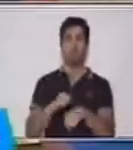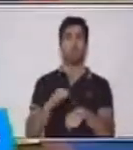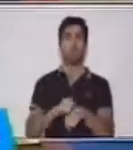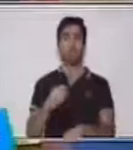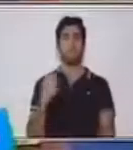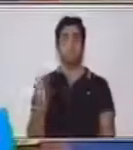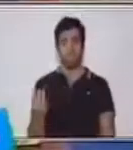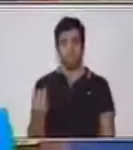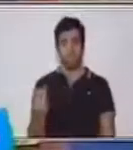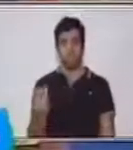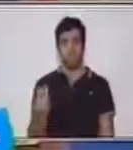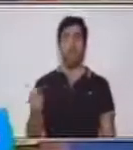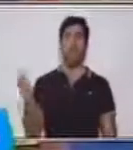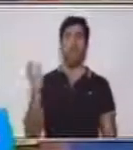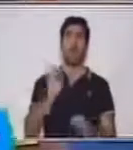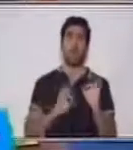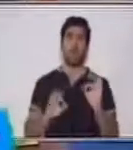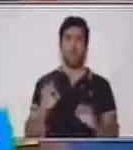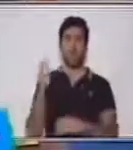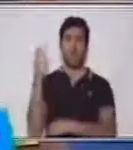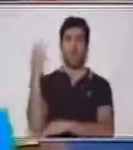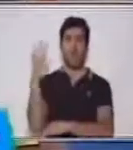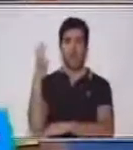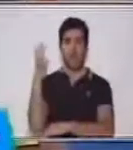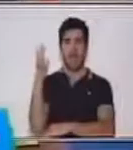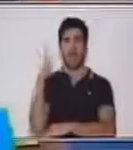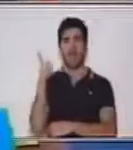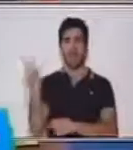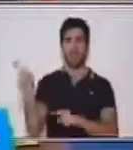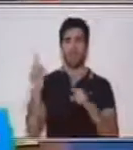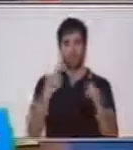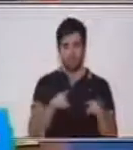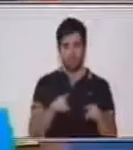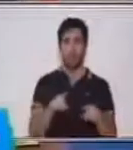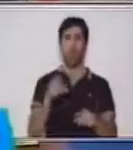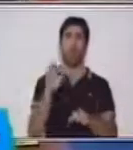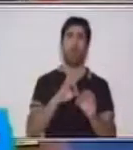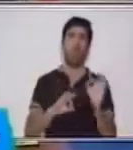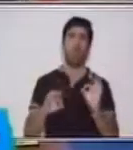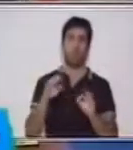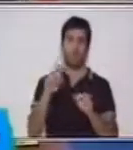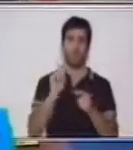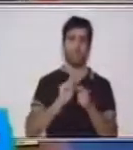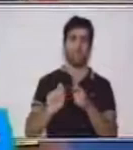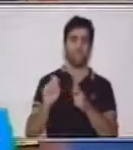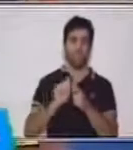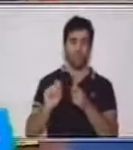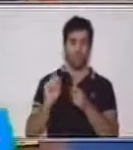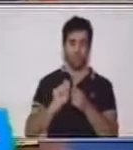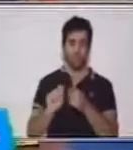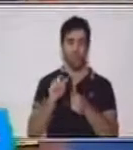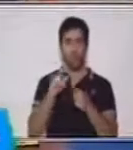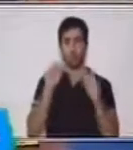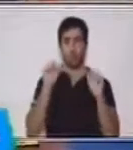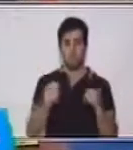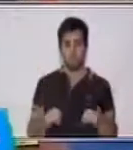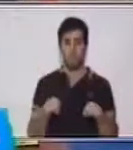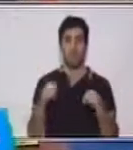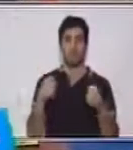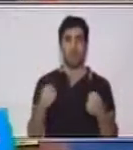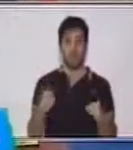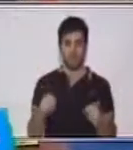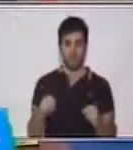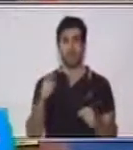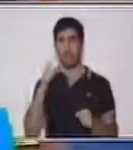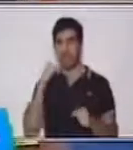con ramas, con palillos de fósforos, con lo que tú desees, puedes trabajar esta actividad.